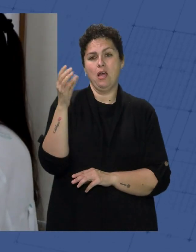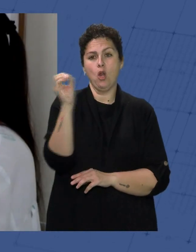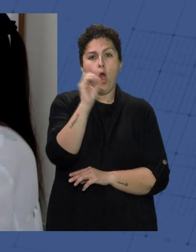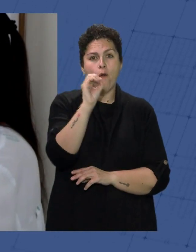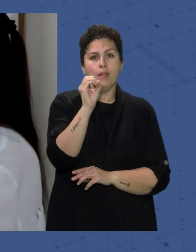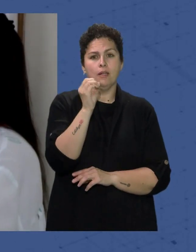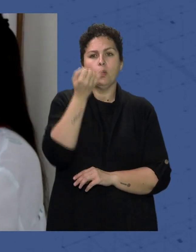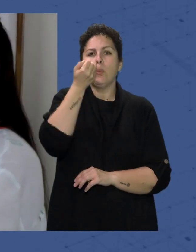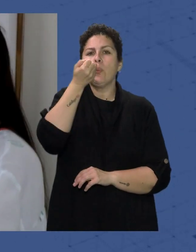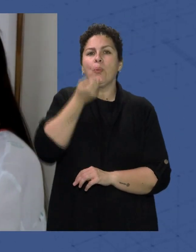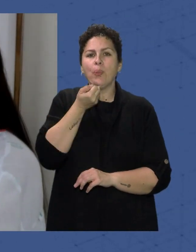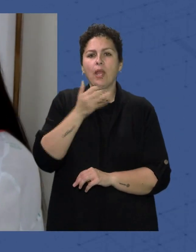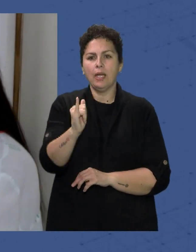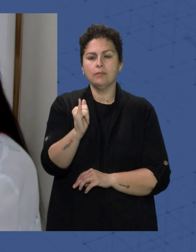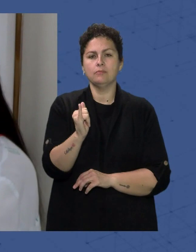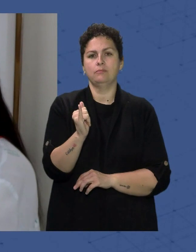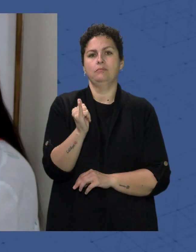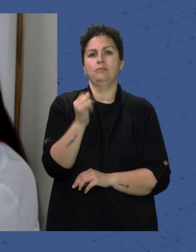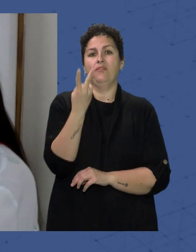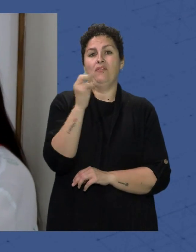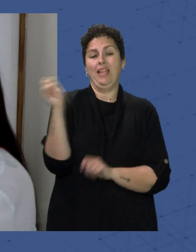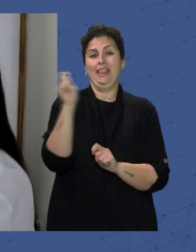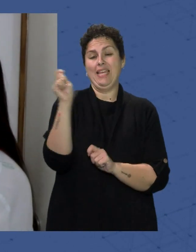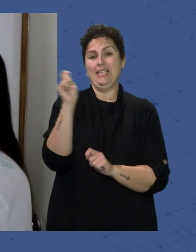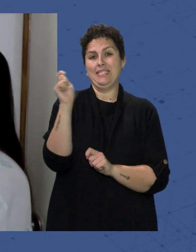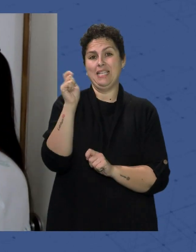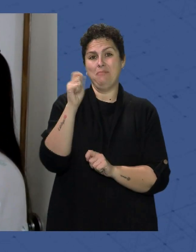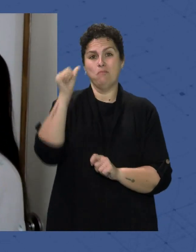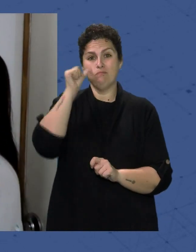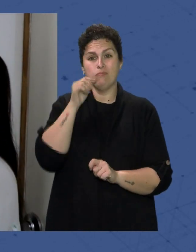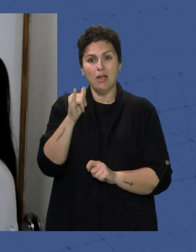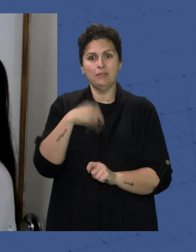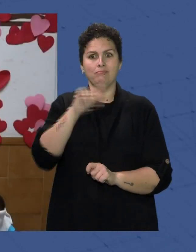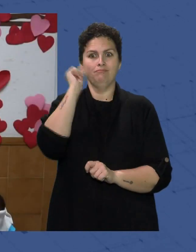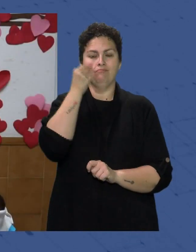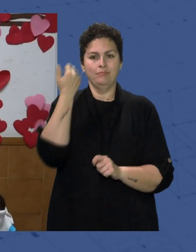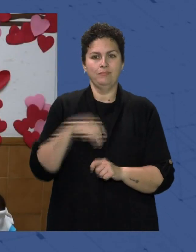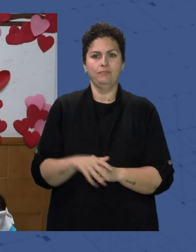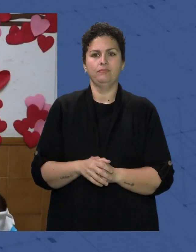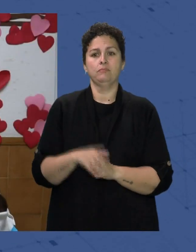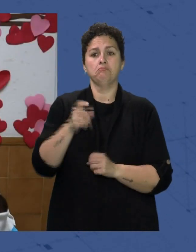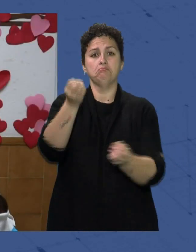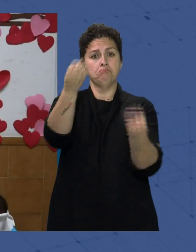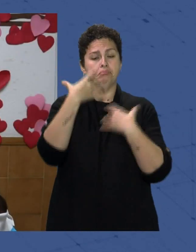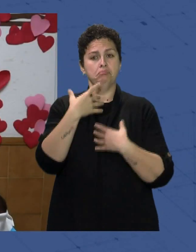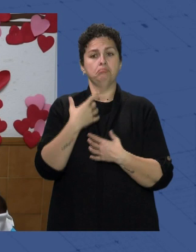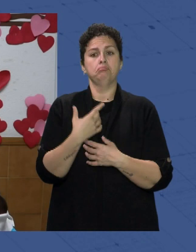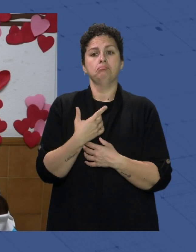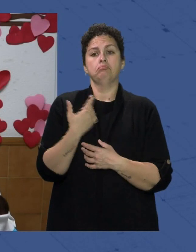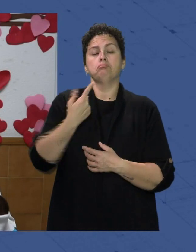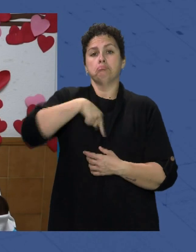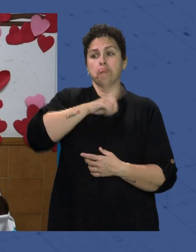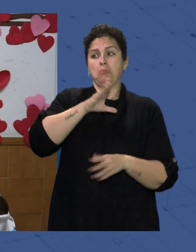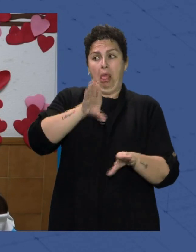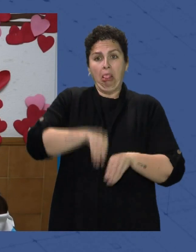diagnosticaron a las 20 semanas de embarazo Nos lo comunicaron, nos dijeron que lo que pasaba Nosotros lo aceptemos Pero claro, nunca